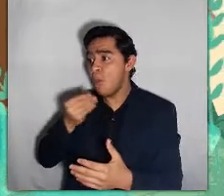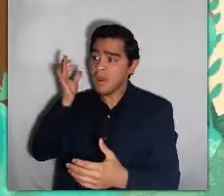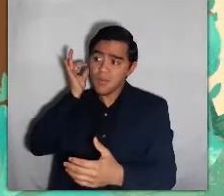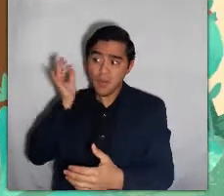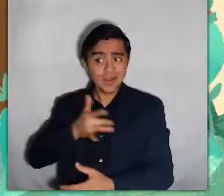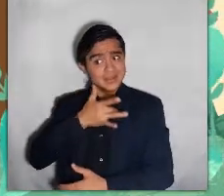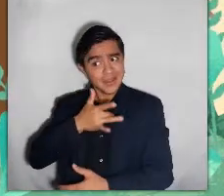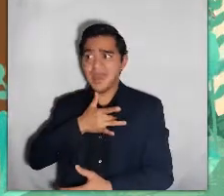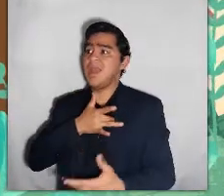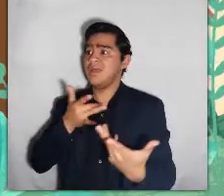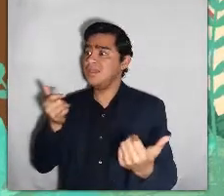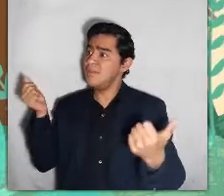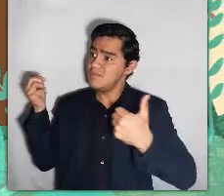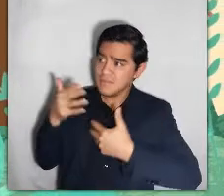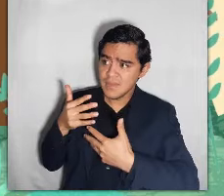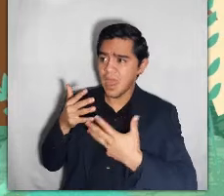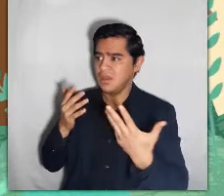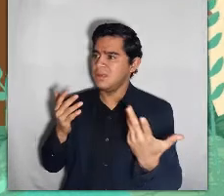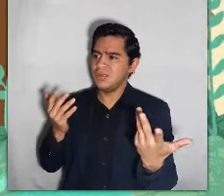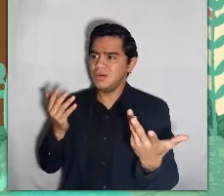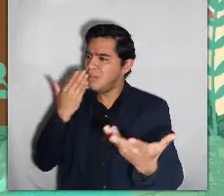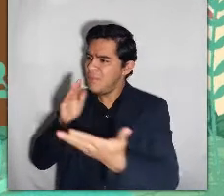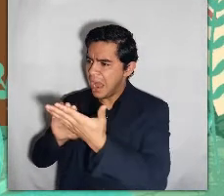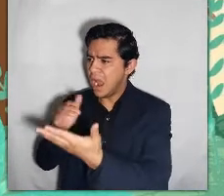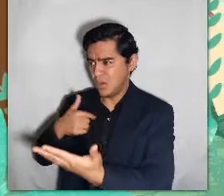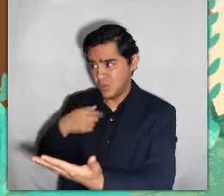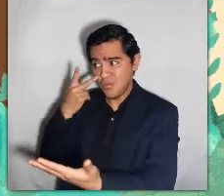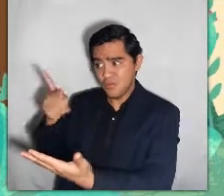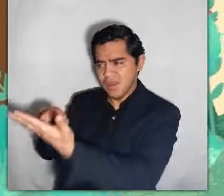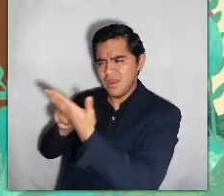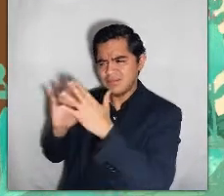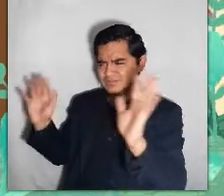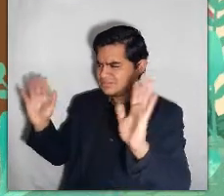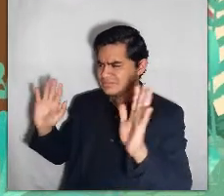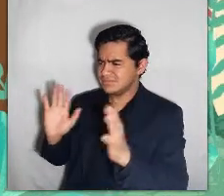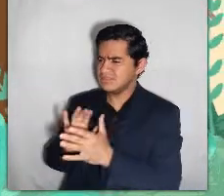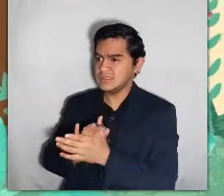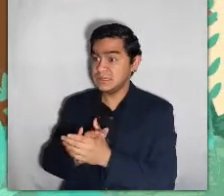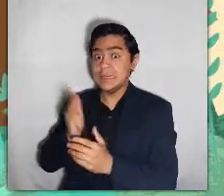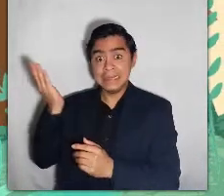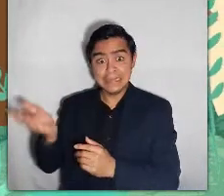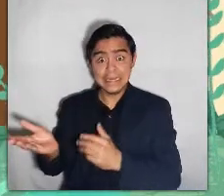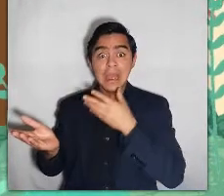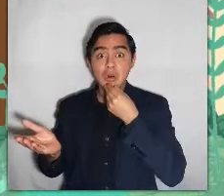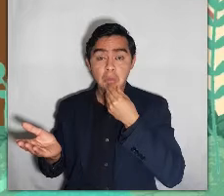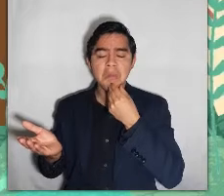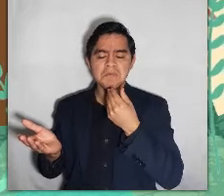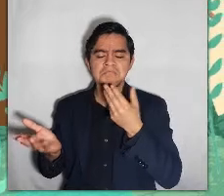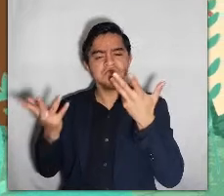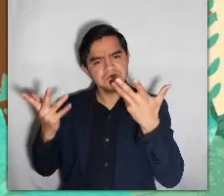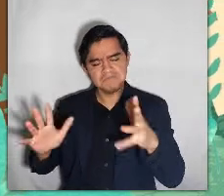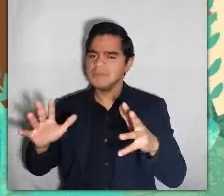que chicos y chicas tienen sentimiento y sienten miedo y no es malo demostrarlo. Y tras esto,